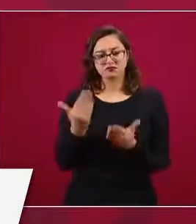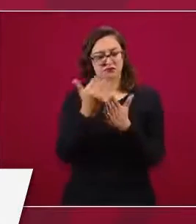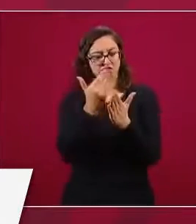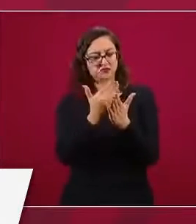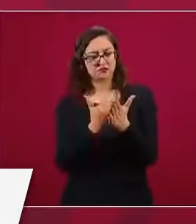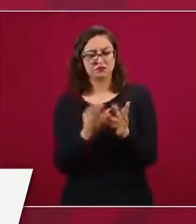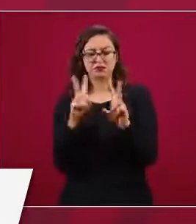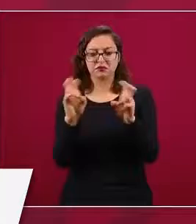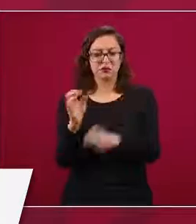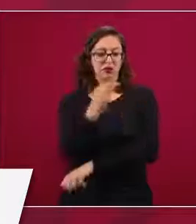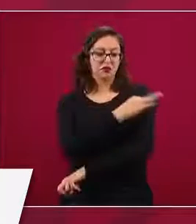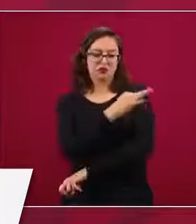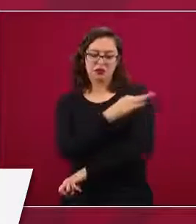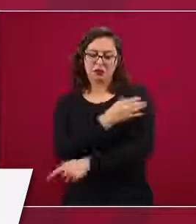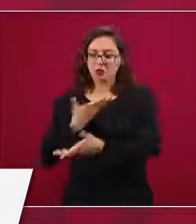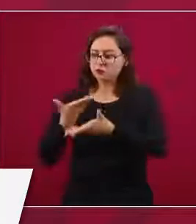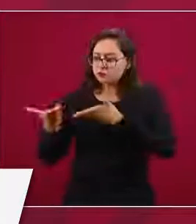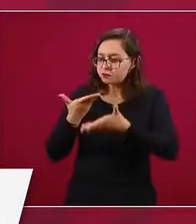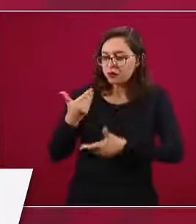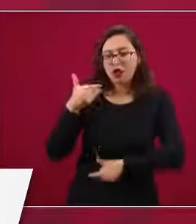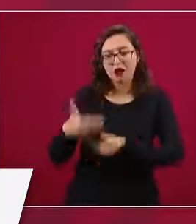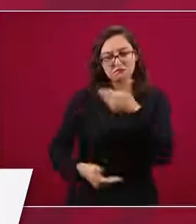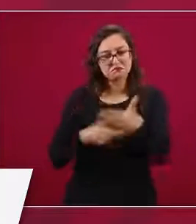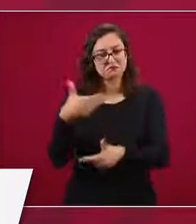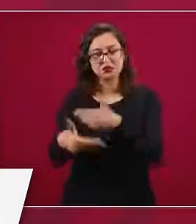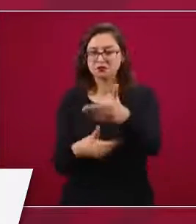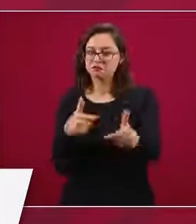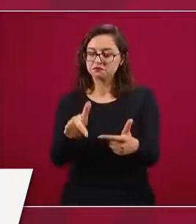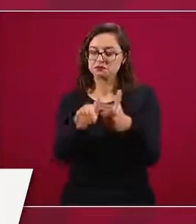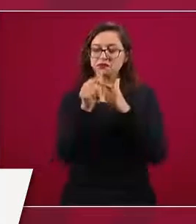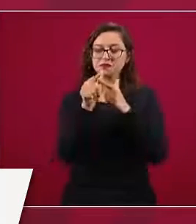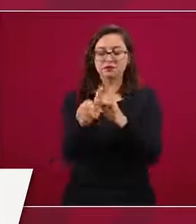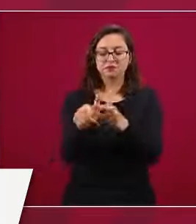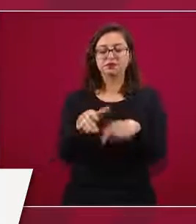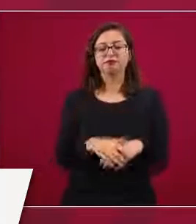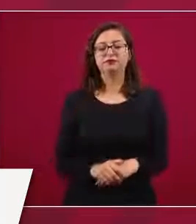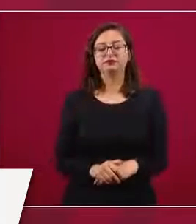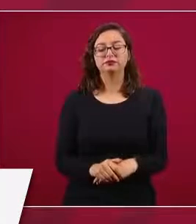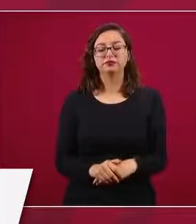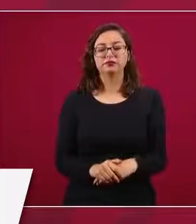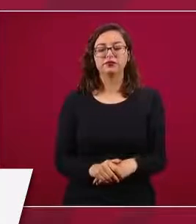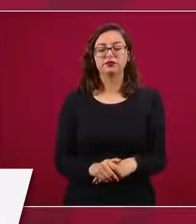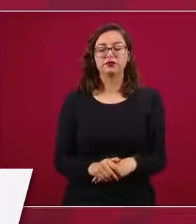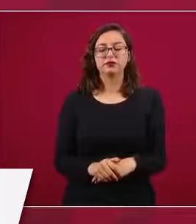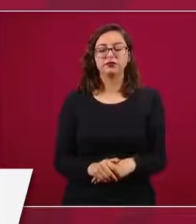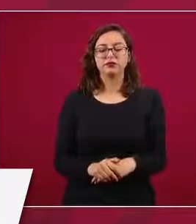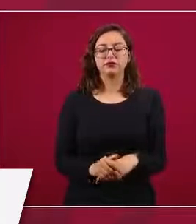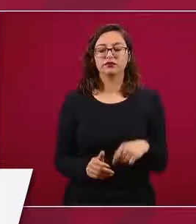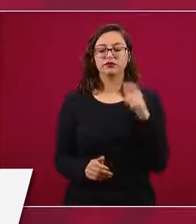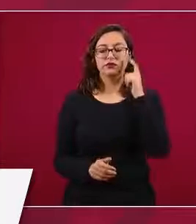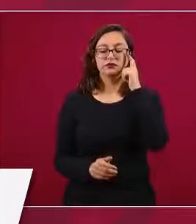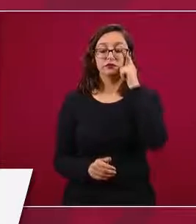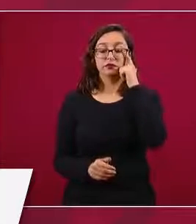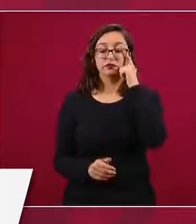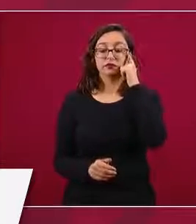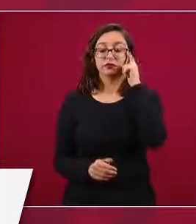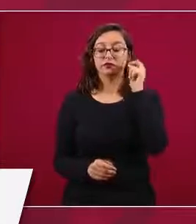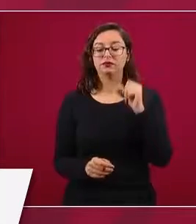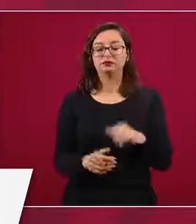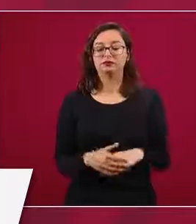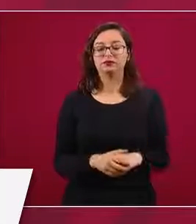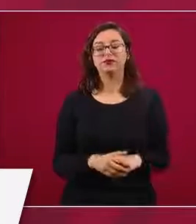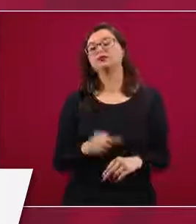tiene que ver con vacuna. Les informo que el día de ayer tuvimos reunión con la comunidad de Estados